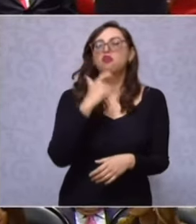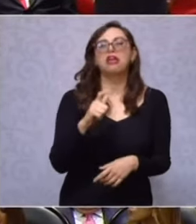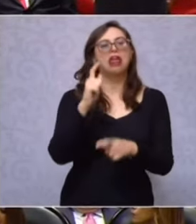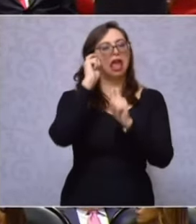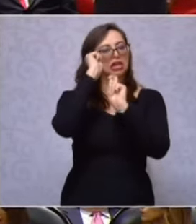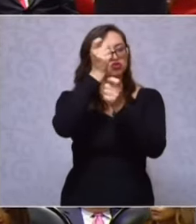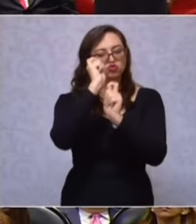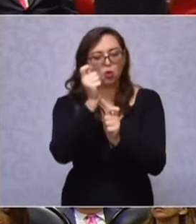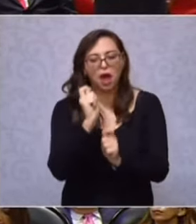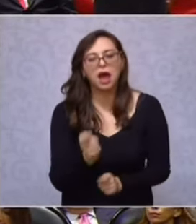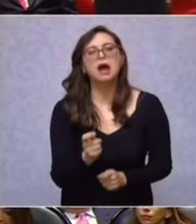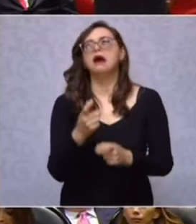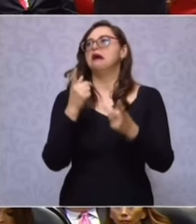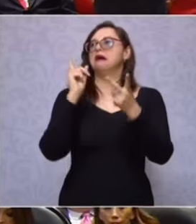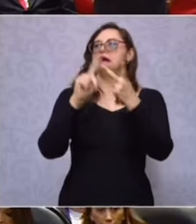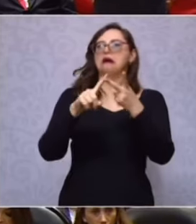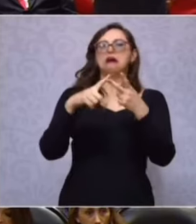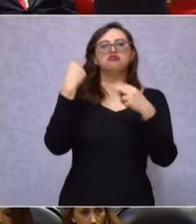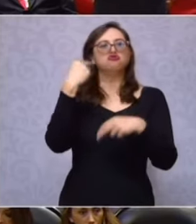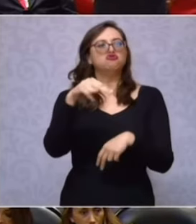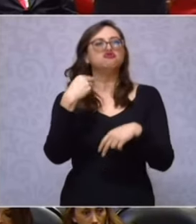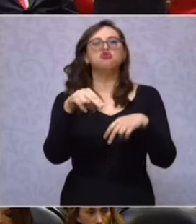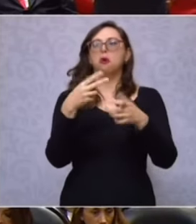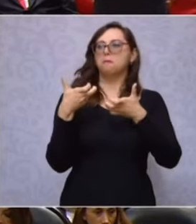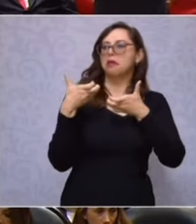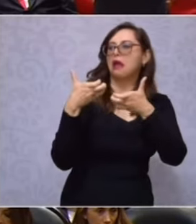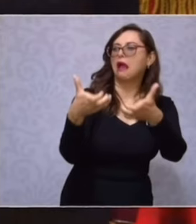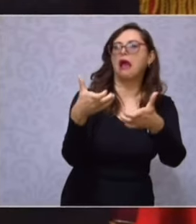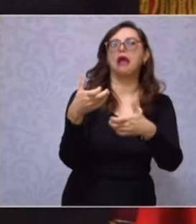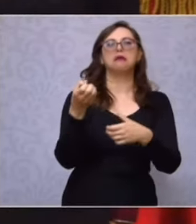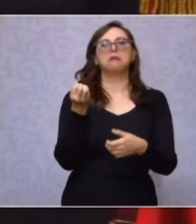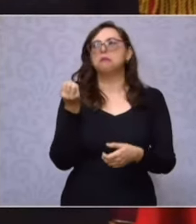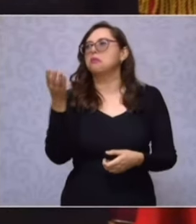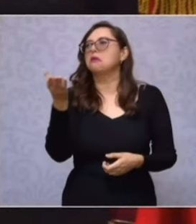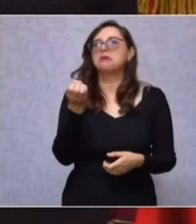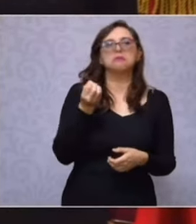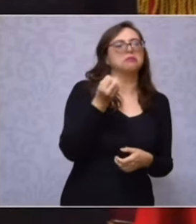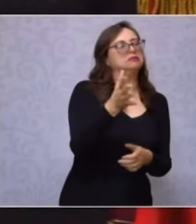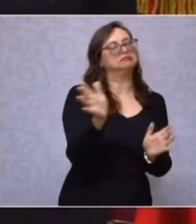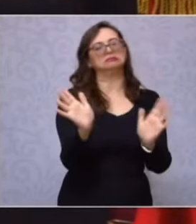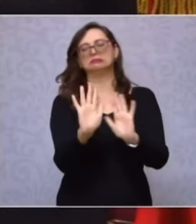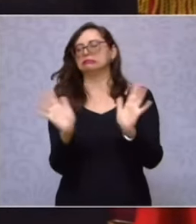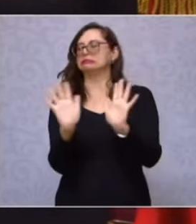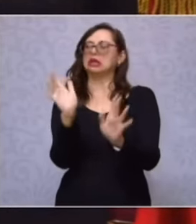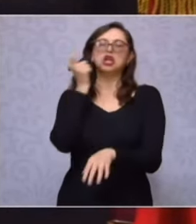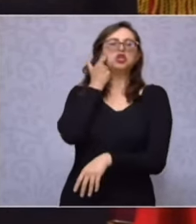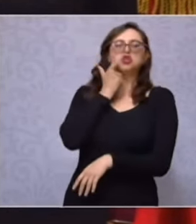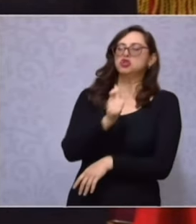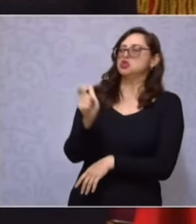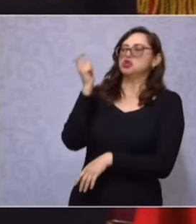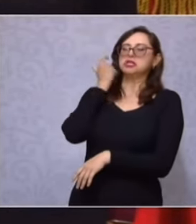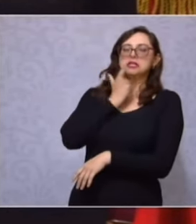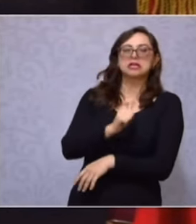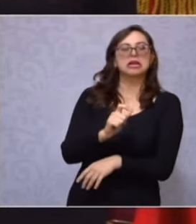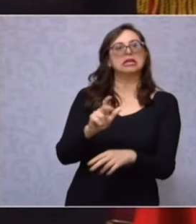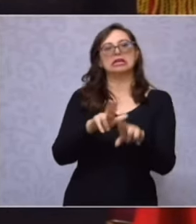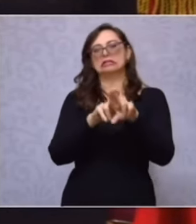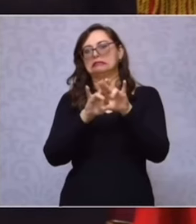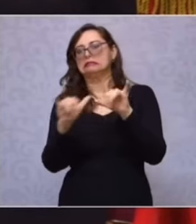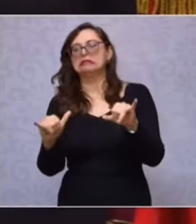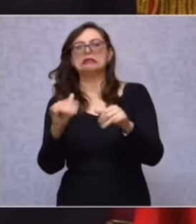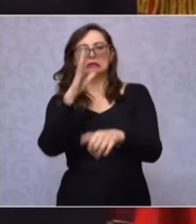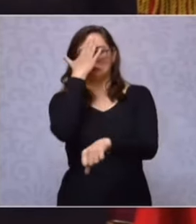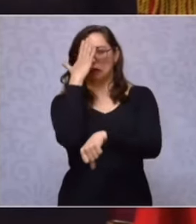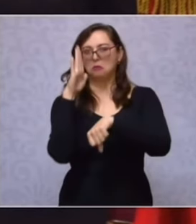poner su nombre en calles, avenidas, barrios o colonias. Tampoco monumentos